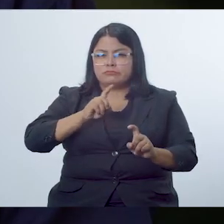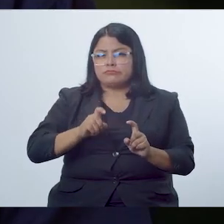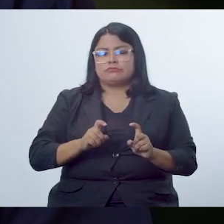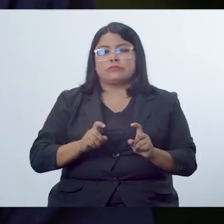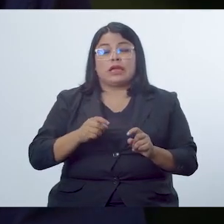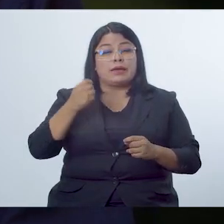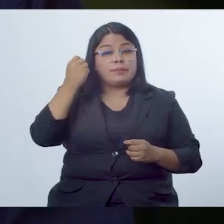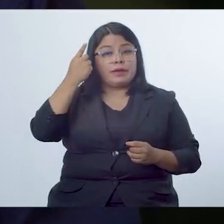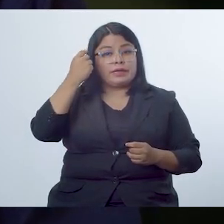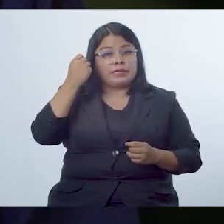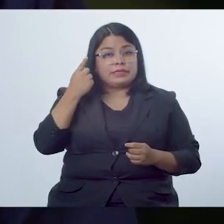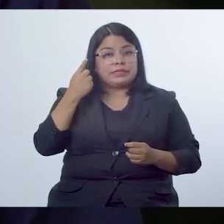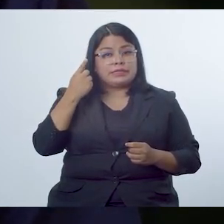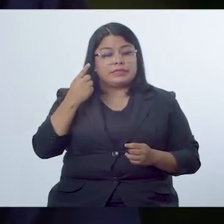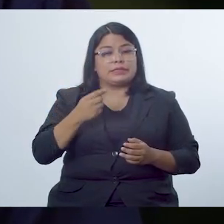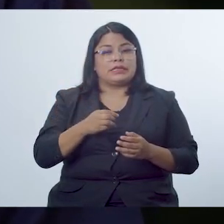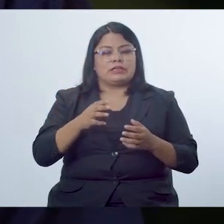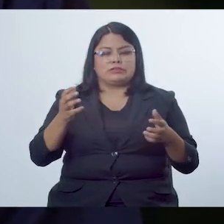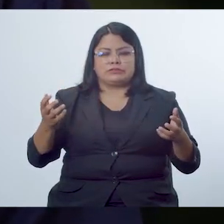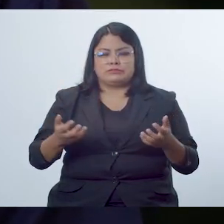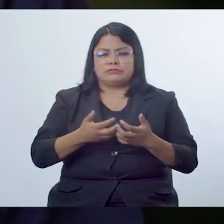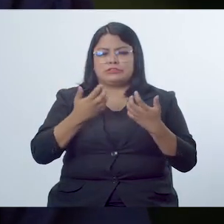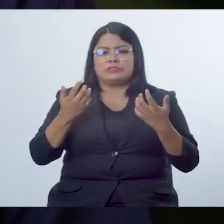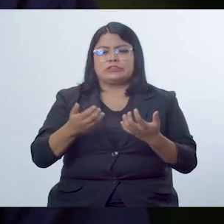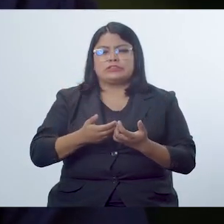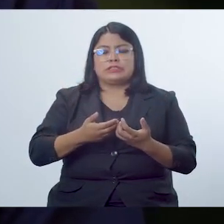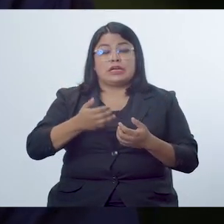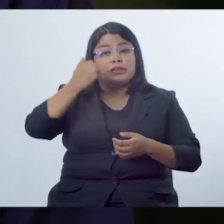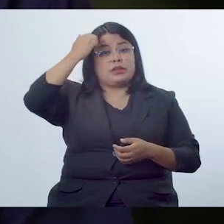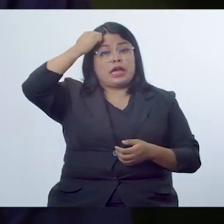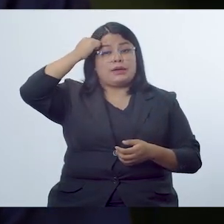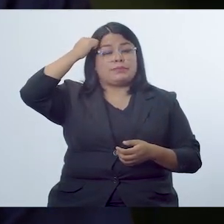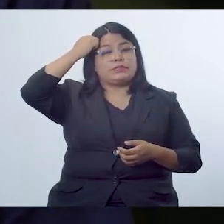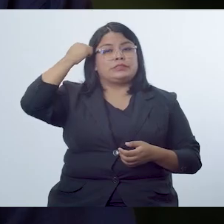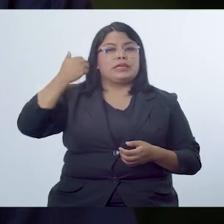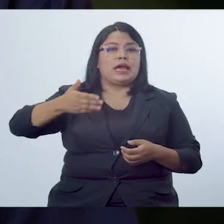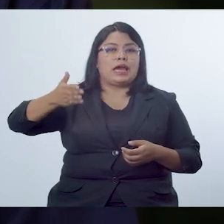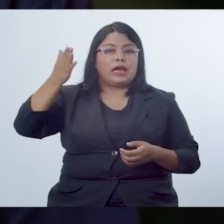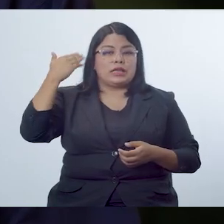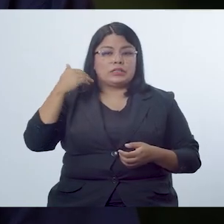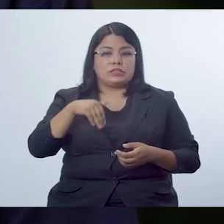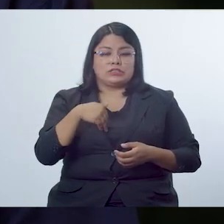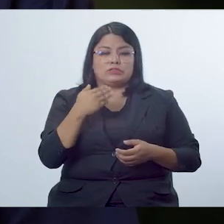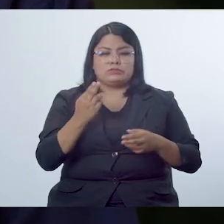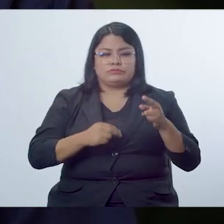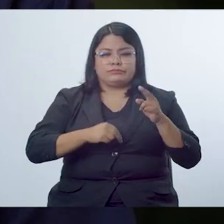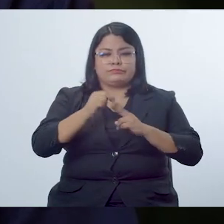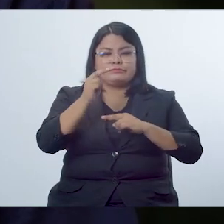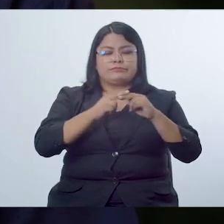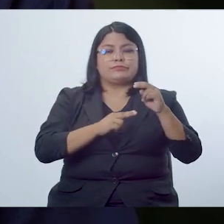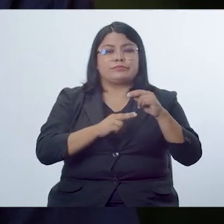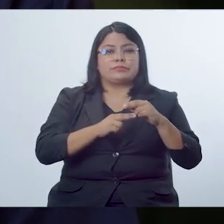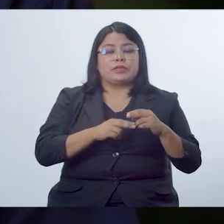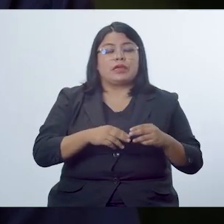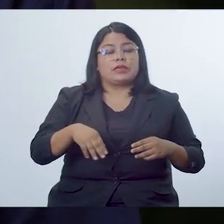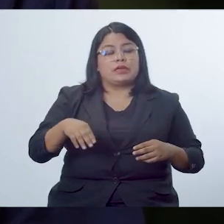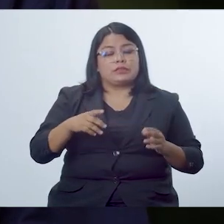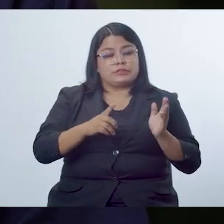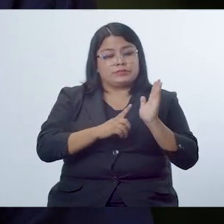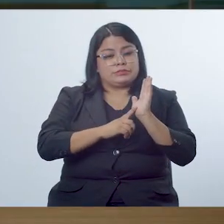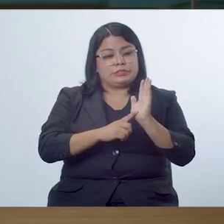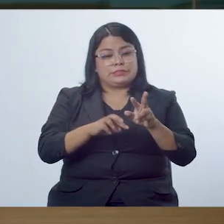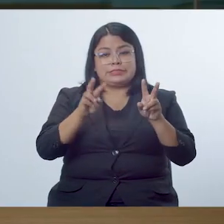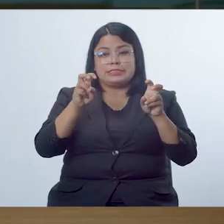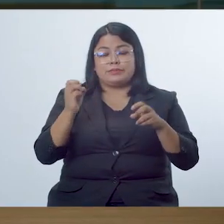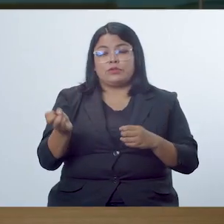preguntas, tanto de comprensión o exploratorias sobre los saberes previos. Luego, tenemos la construcción, que es